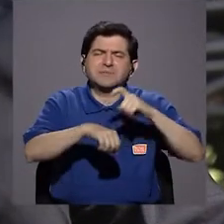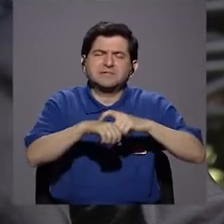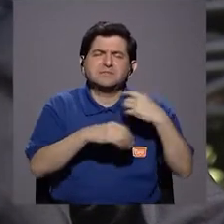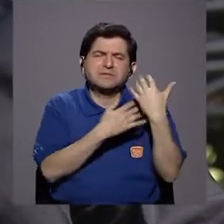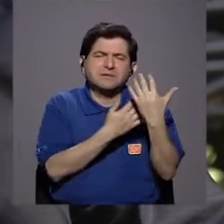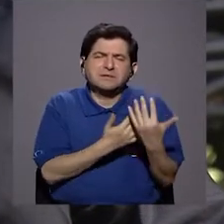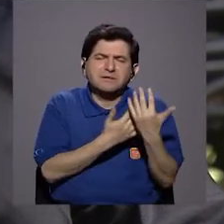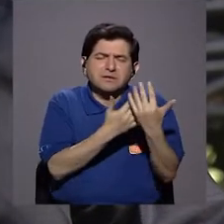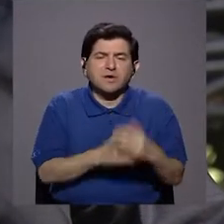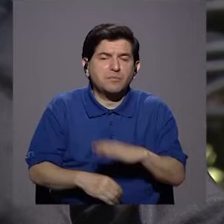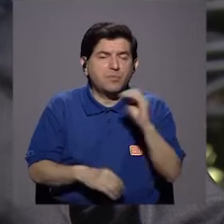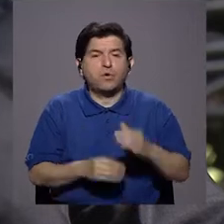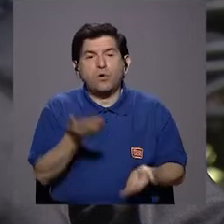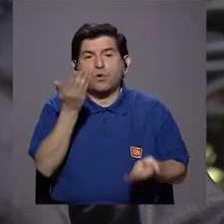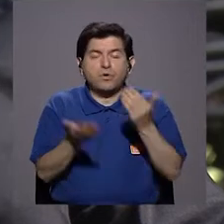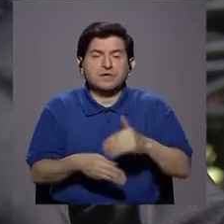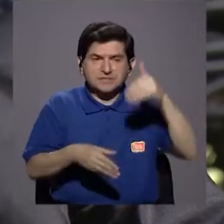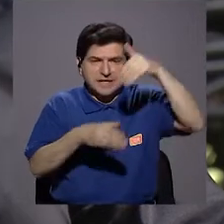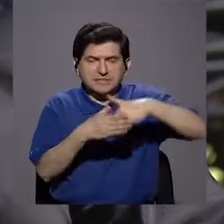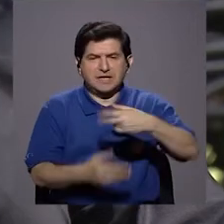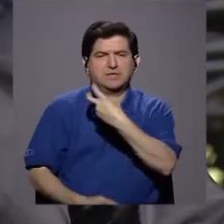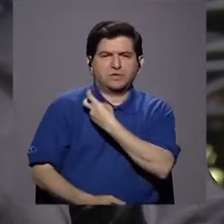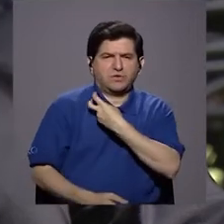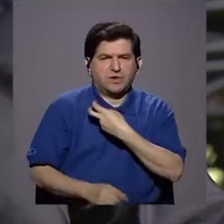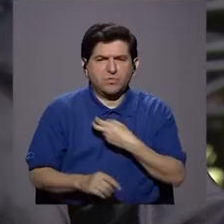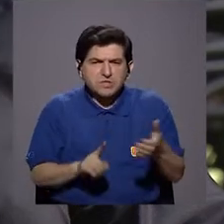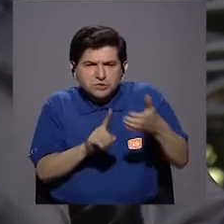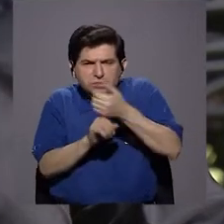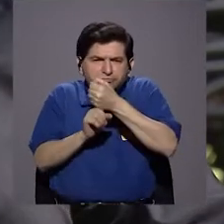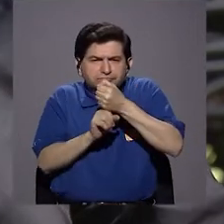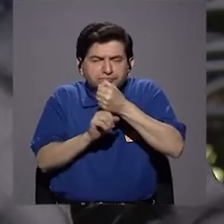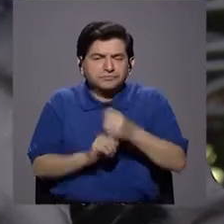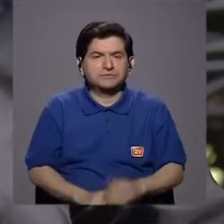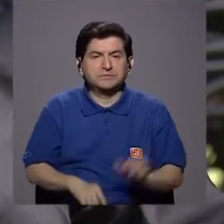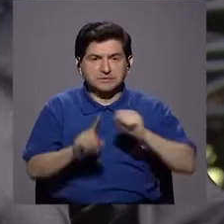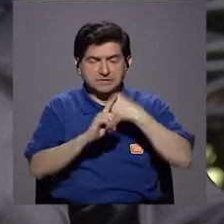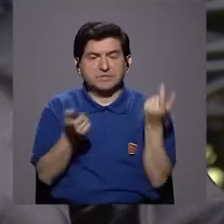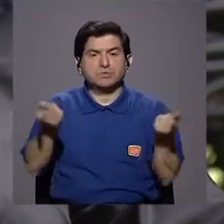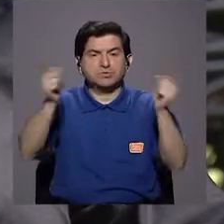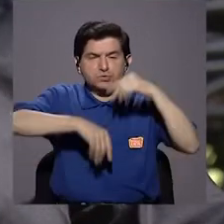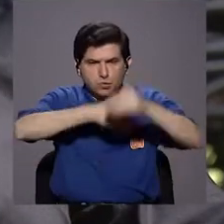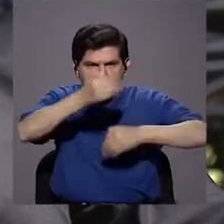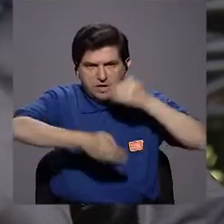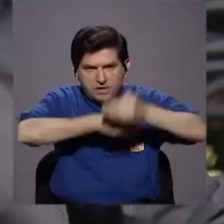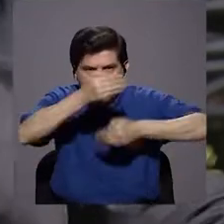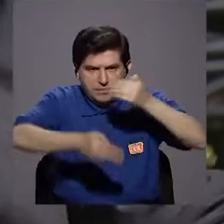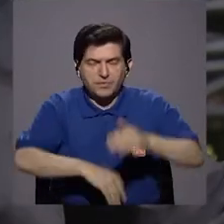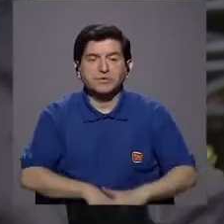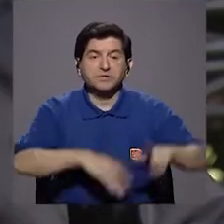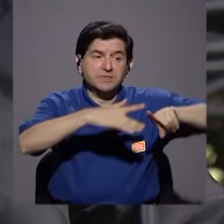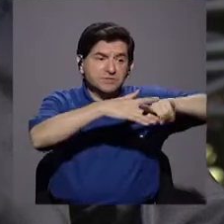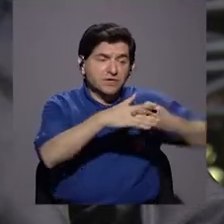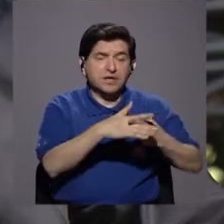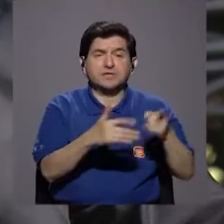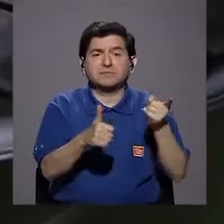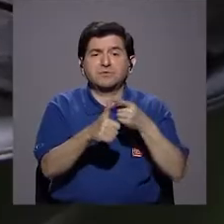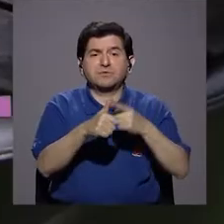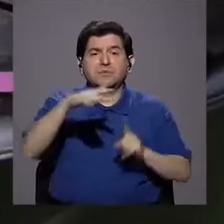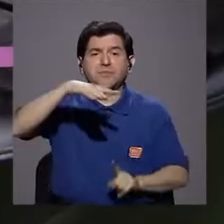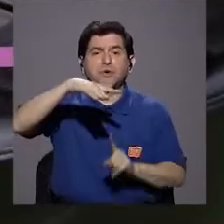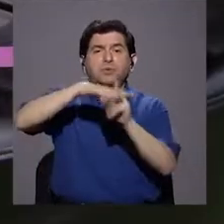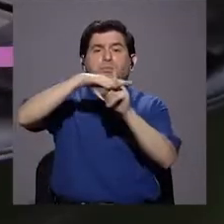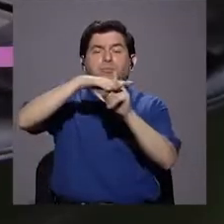salir o si se queda atrapado dentro del hueso, que son condiciones que se ven durante ese proceso y que empiezan desde que sale el primero.